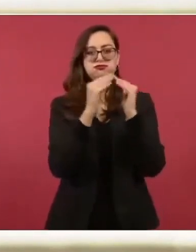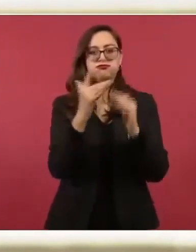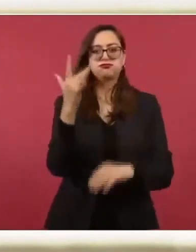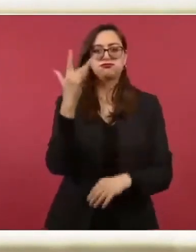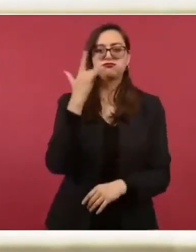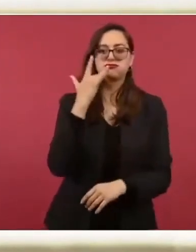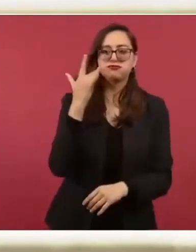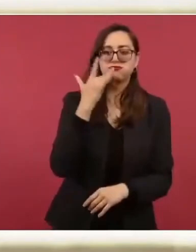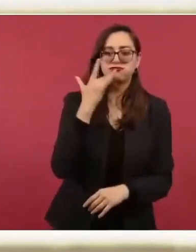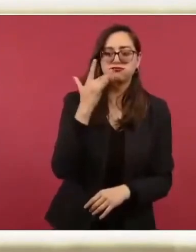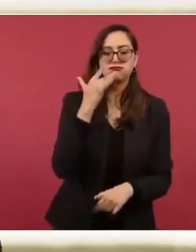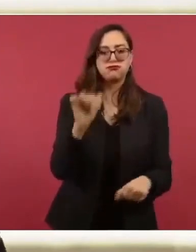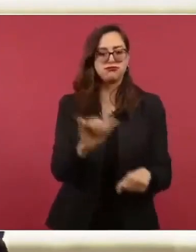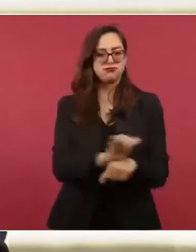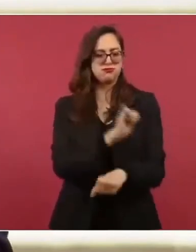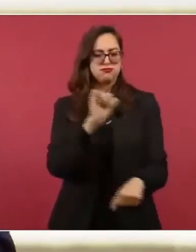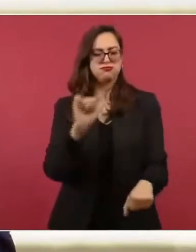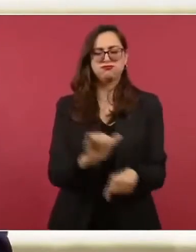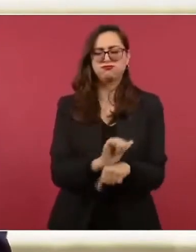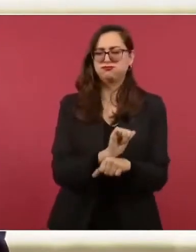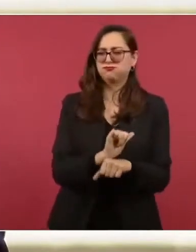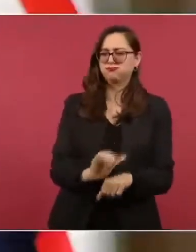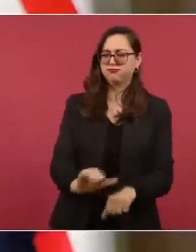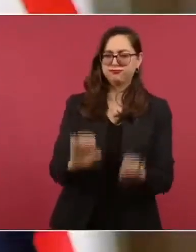carros últimos modelos,